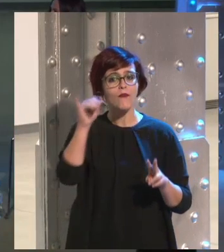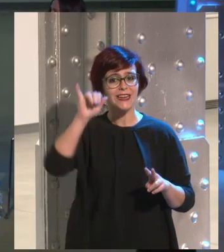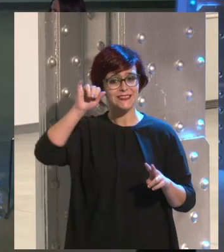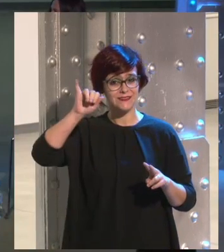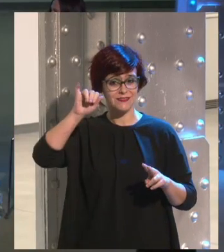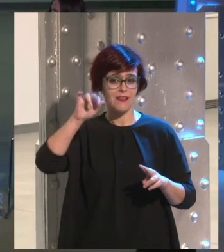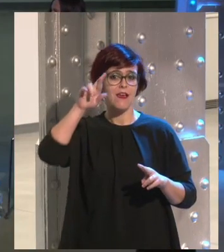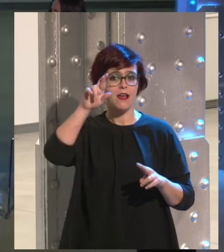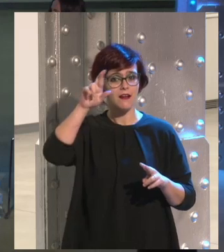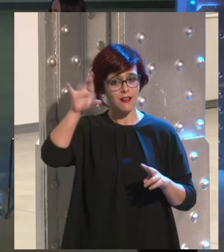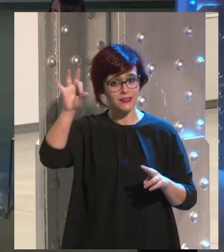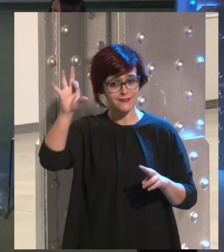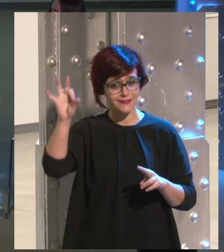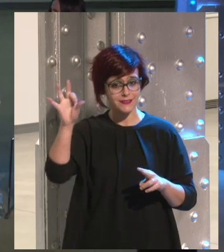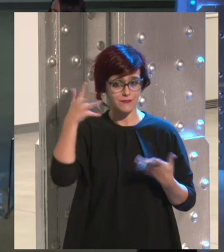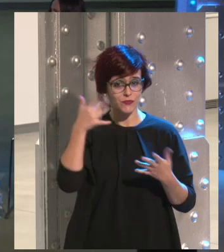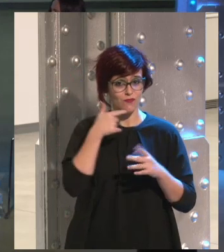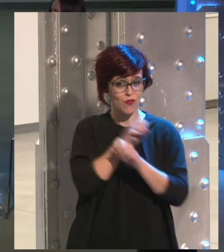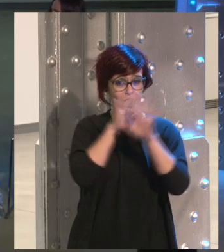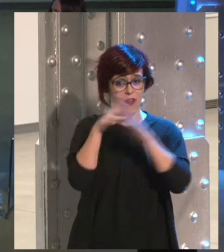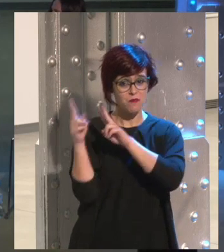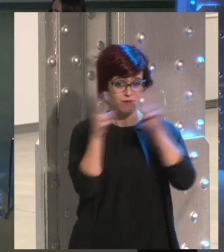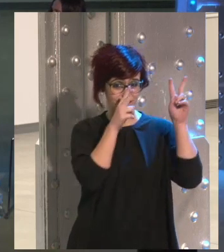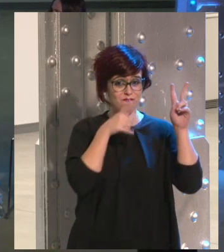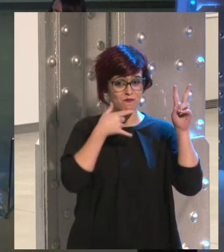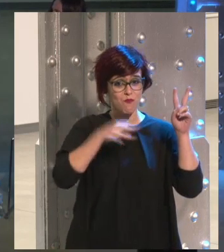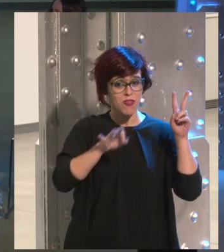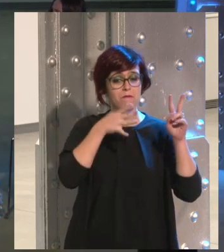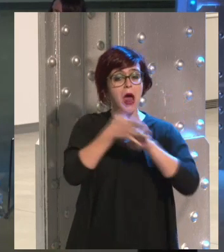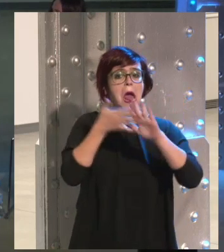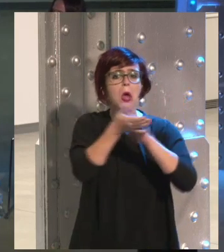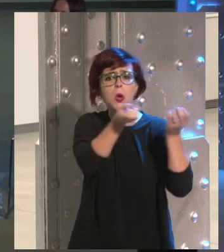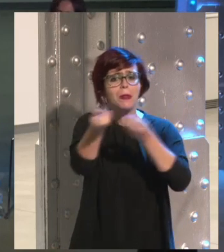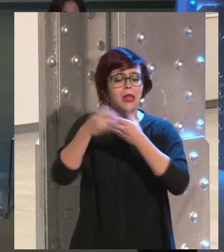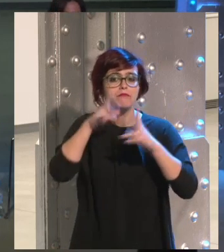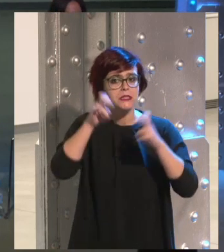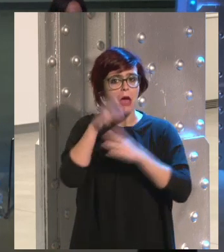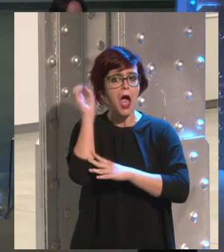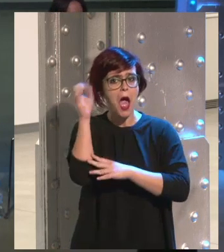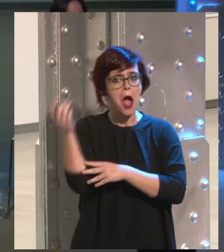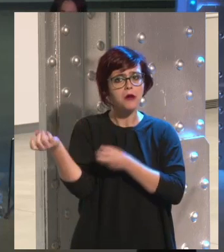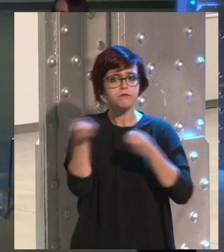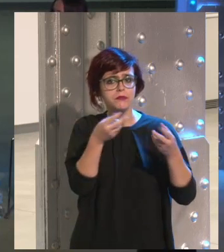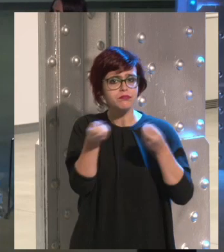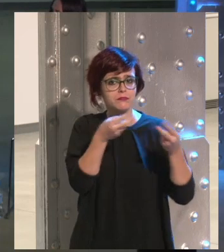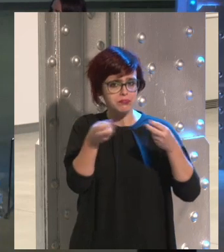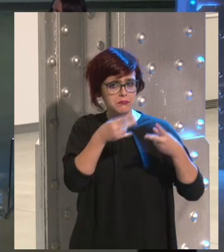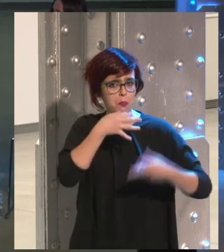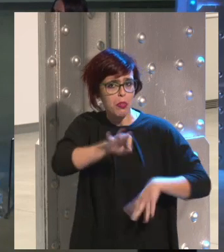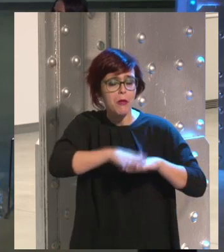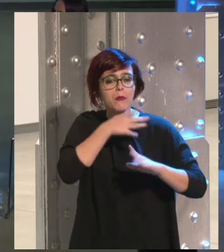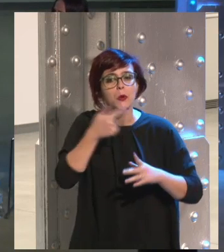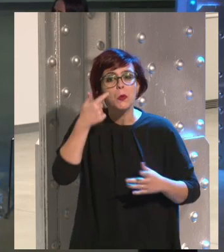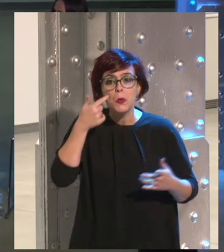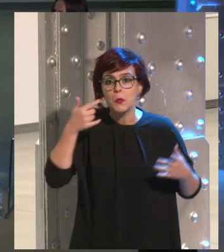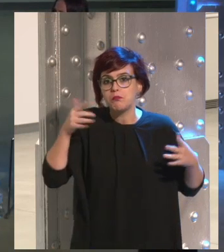RRSS, ¿vale? El que tenéis aquí, me parece, para que podáis comentar cualquier cosa sobre la marcha. Yo voy a ir mirando también estas preguntas, pero